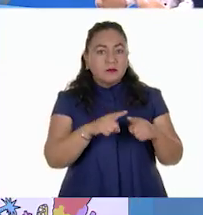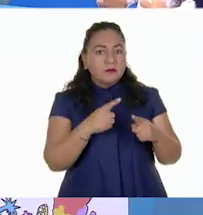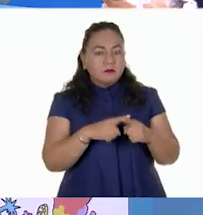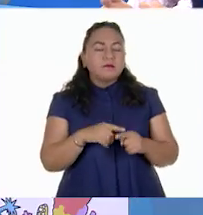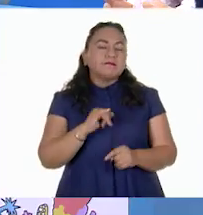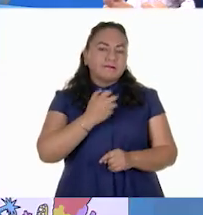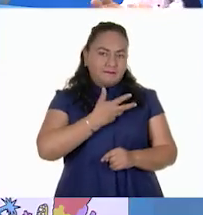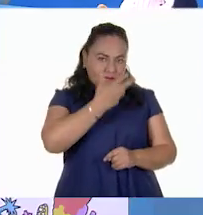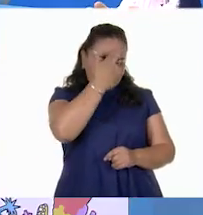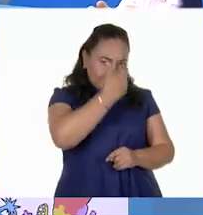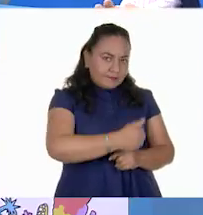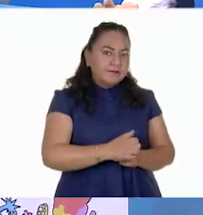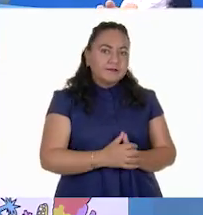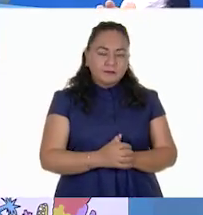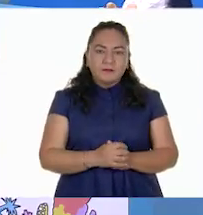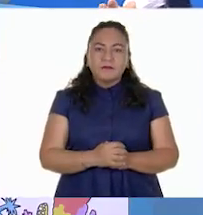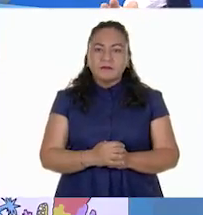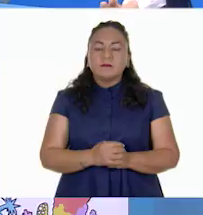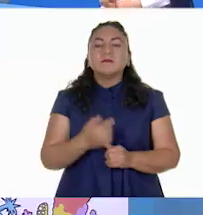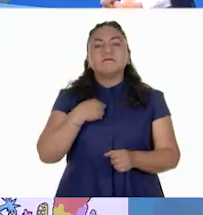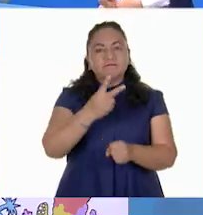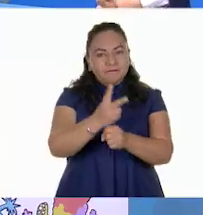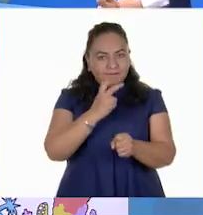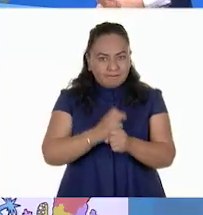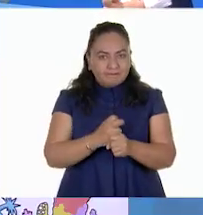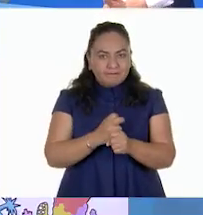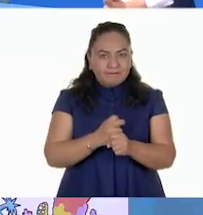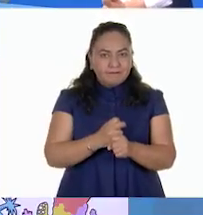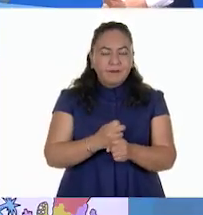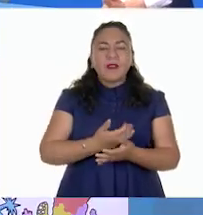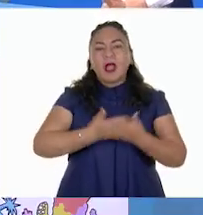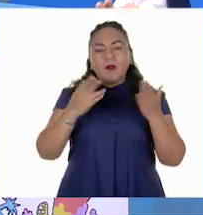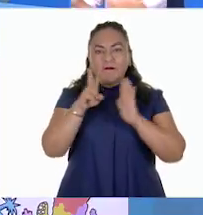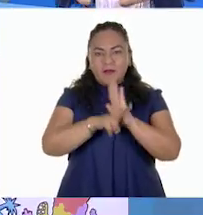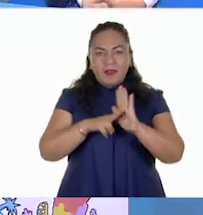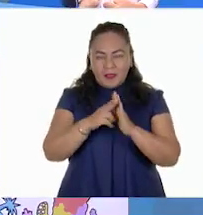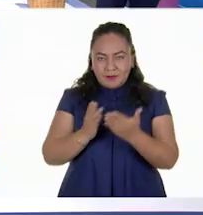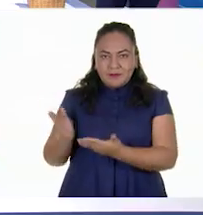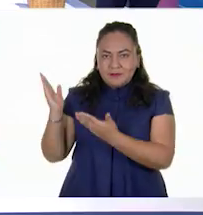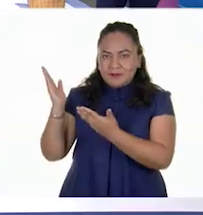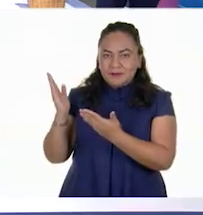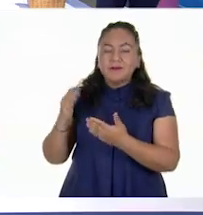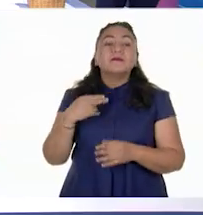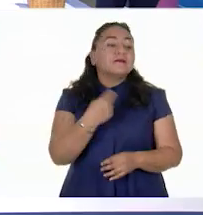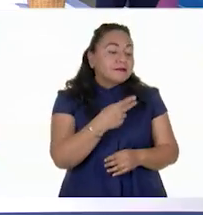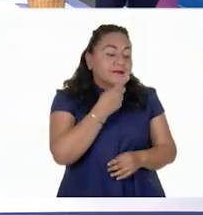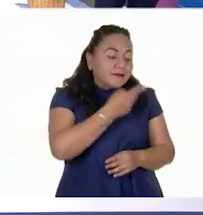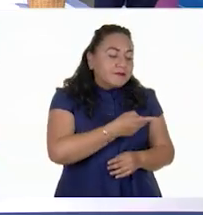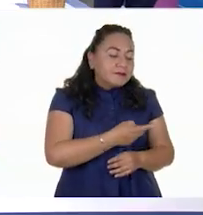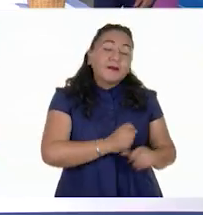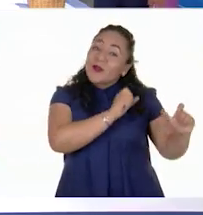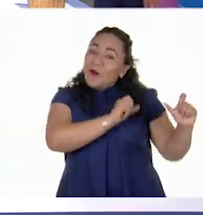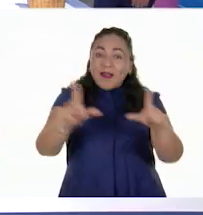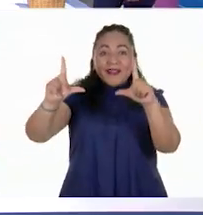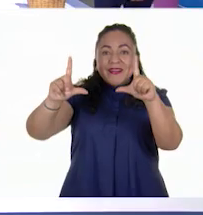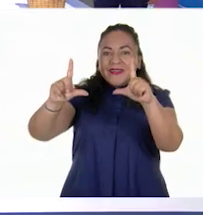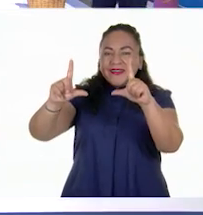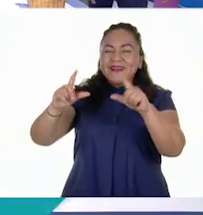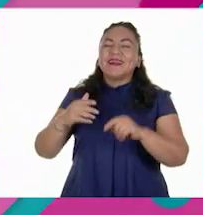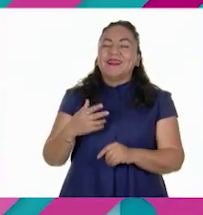Tienes razón. Para esto les invito a ver el siguiente video. ¡Adelante! ¿Cómo se dice? ¡Córrelo!